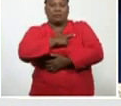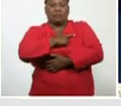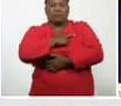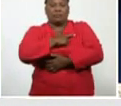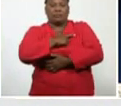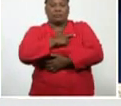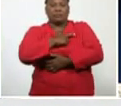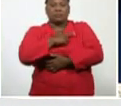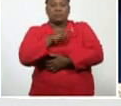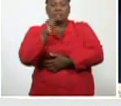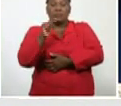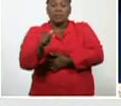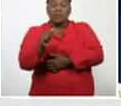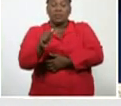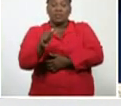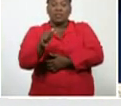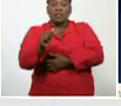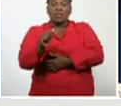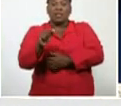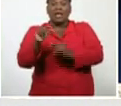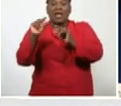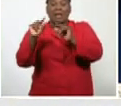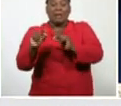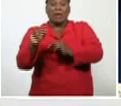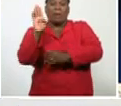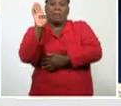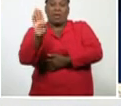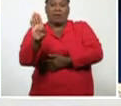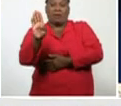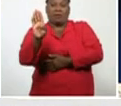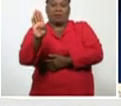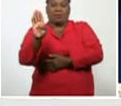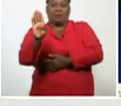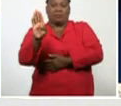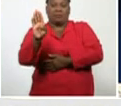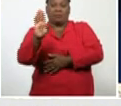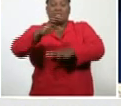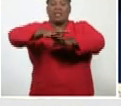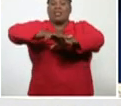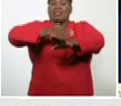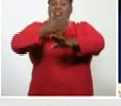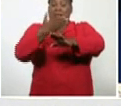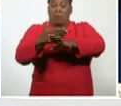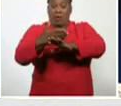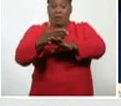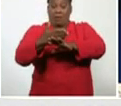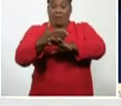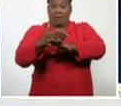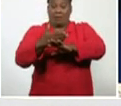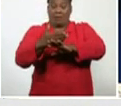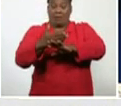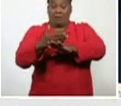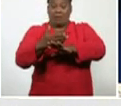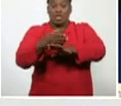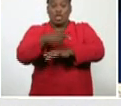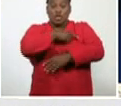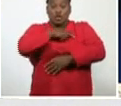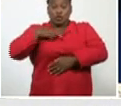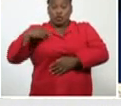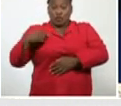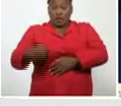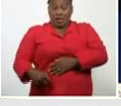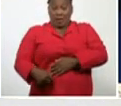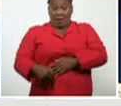como también yo dije, es el B, después, varios medios, en China, se